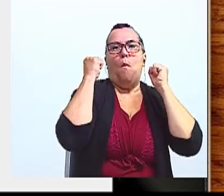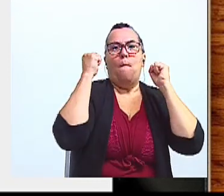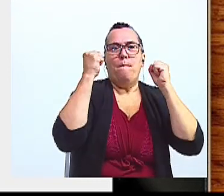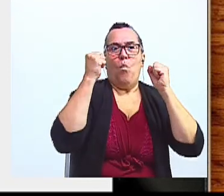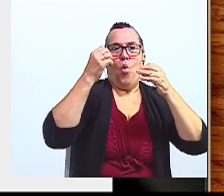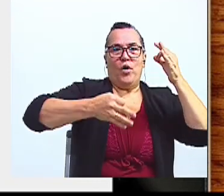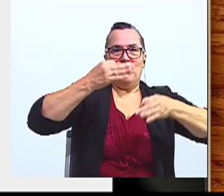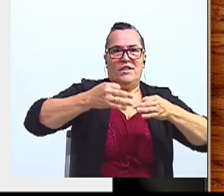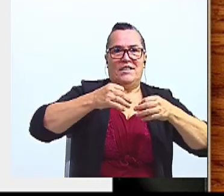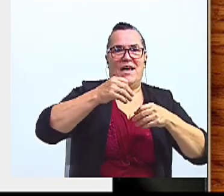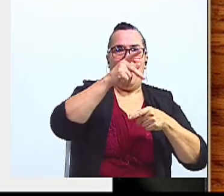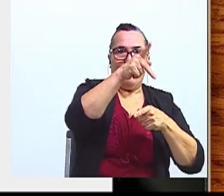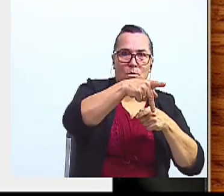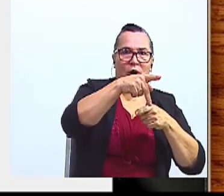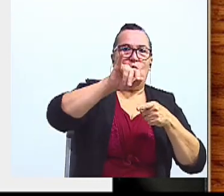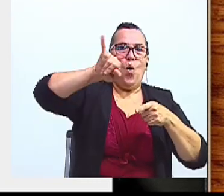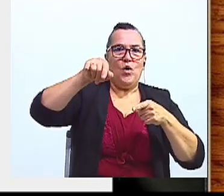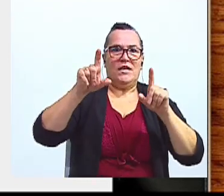judicial.